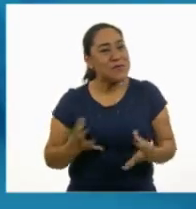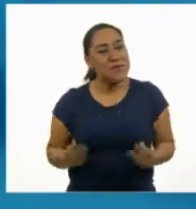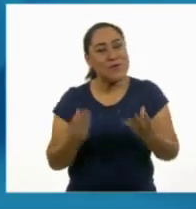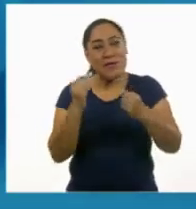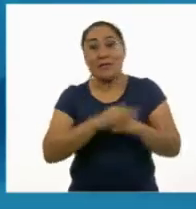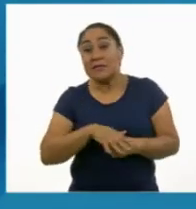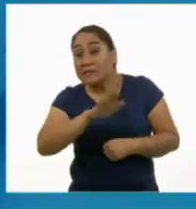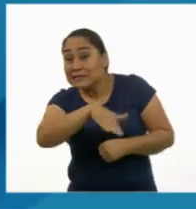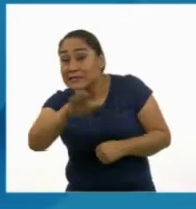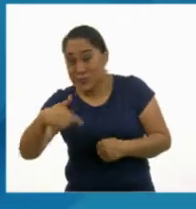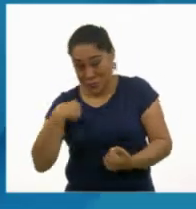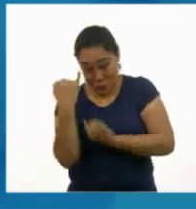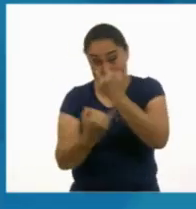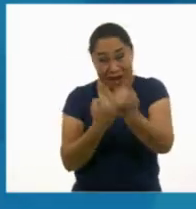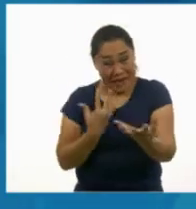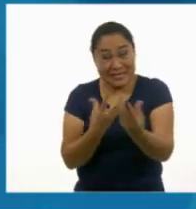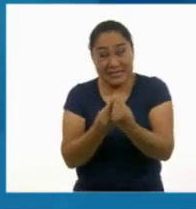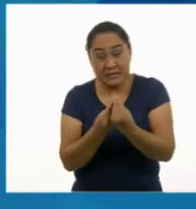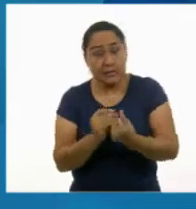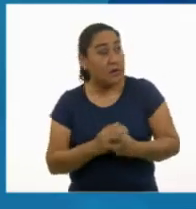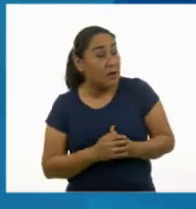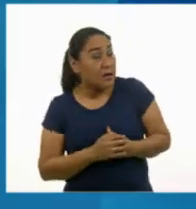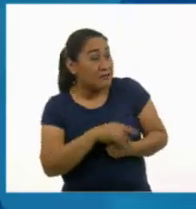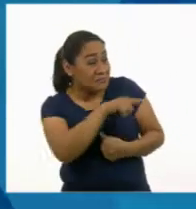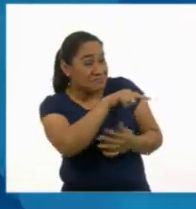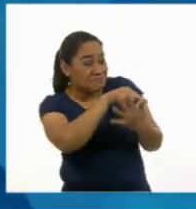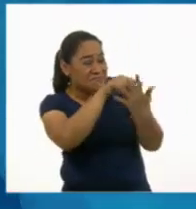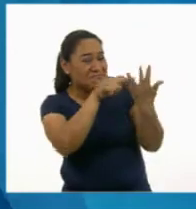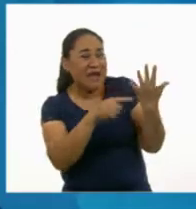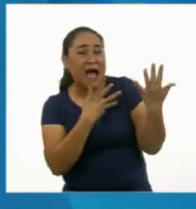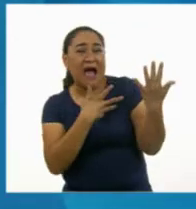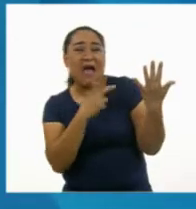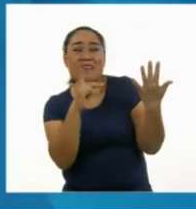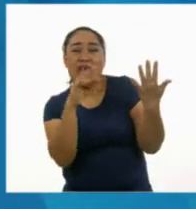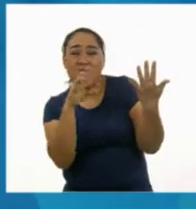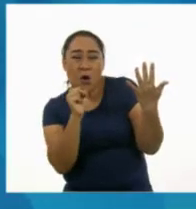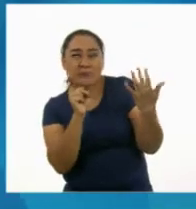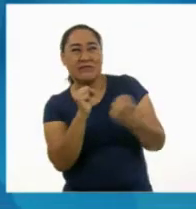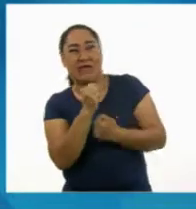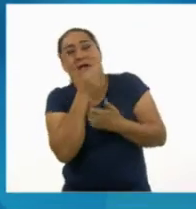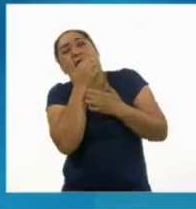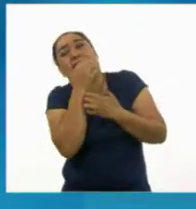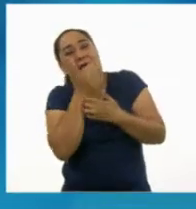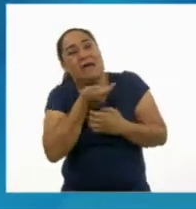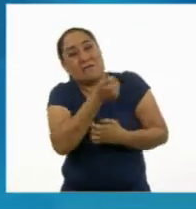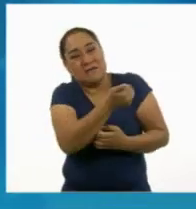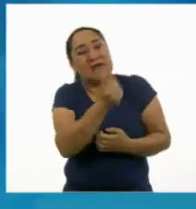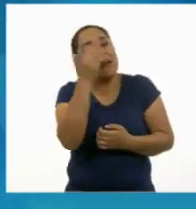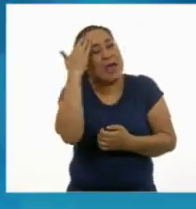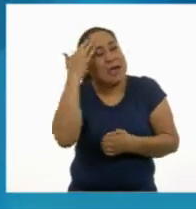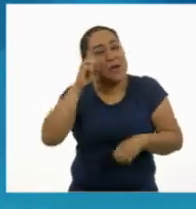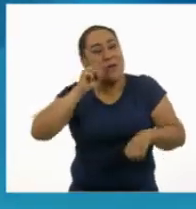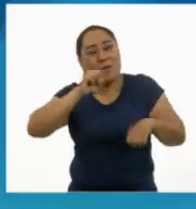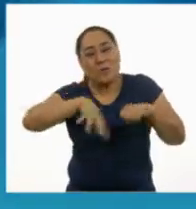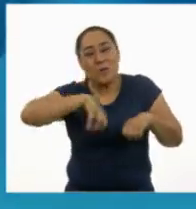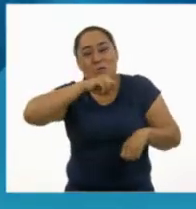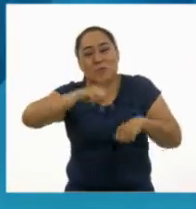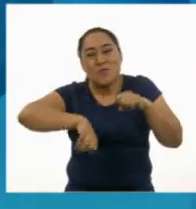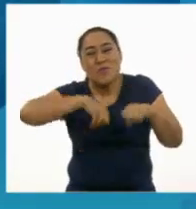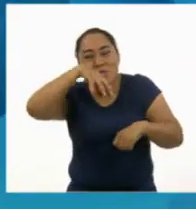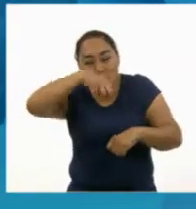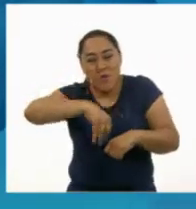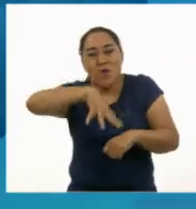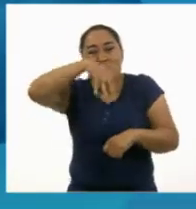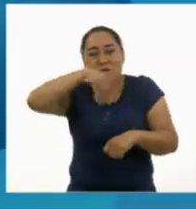¿Puedo jugar con ustedes? Miren, tiene dedos... Pulpo, cabeza de pulpo, cabeza de Como la cosa se puso